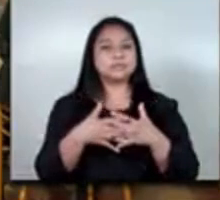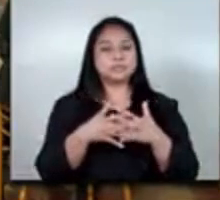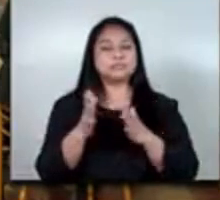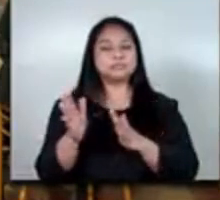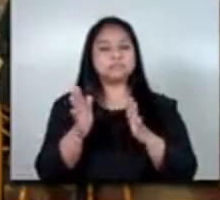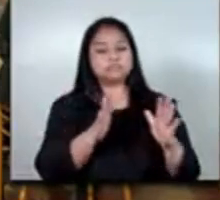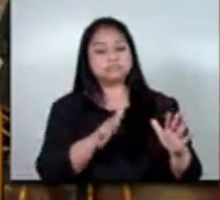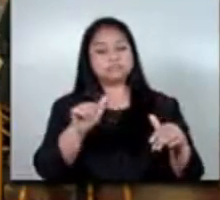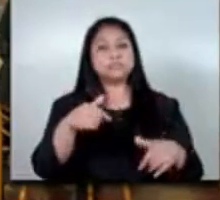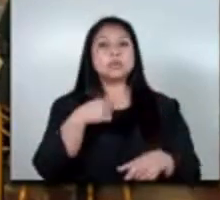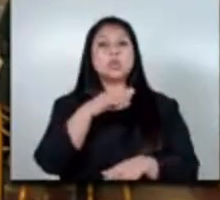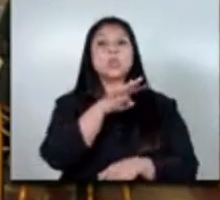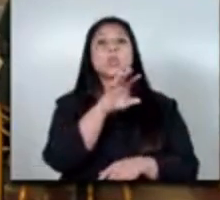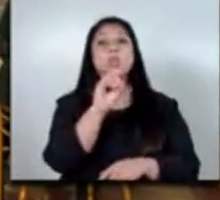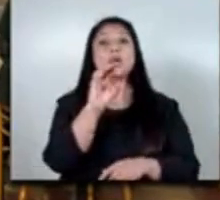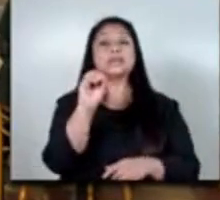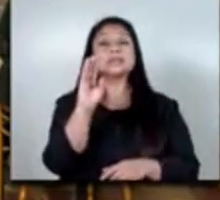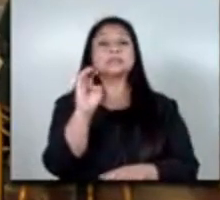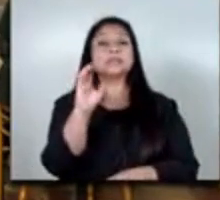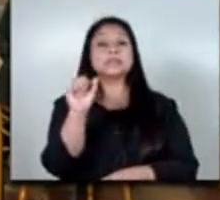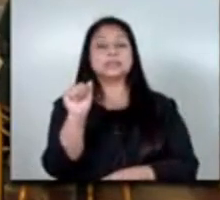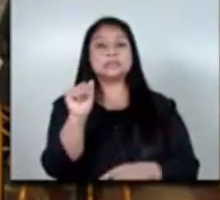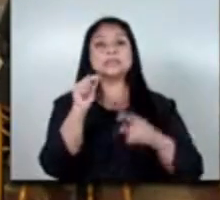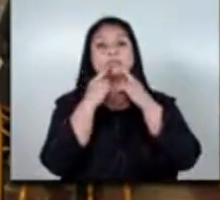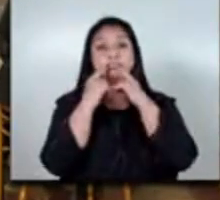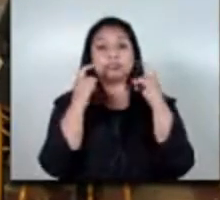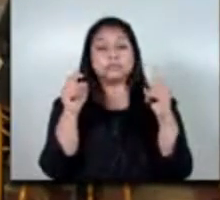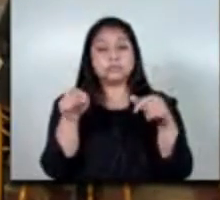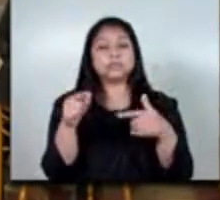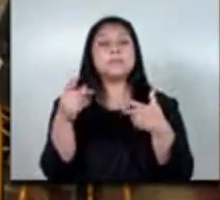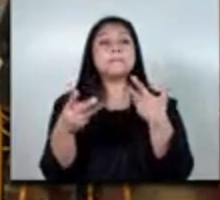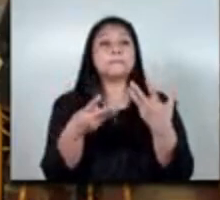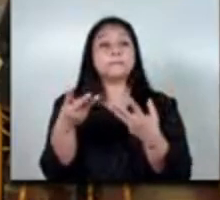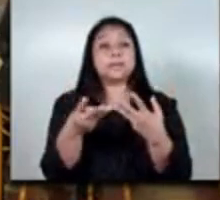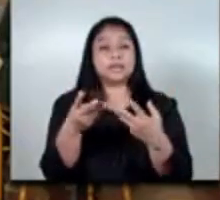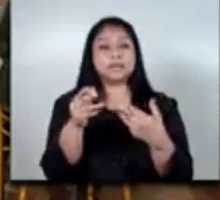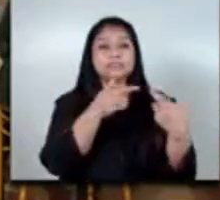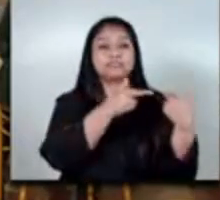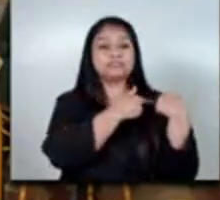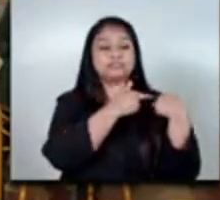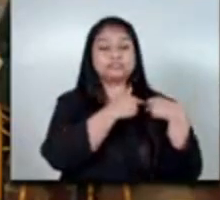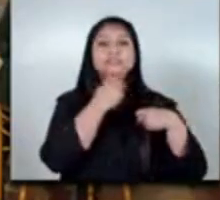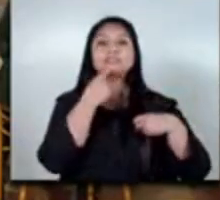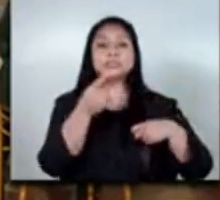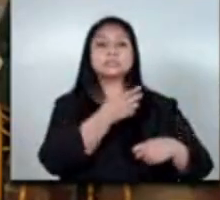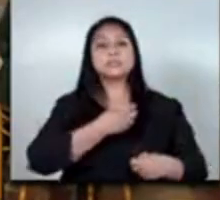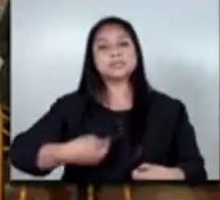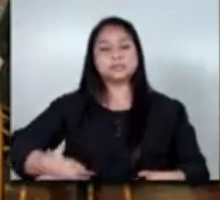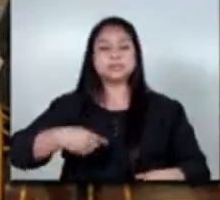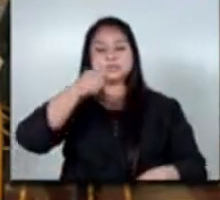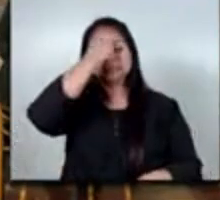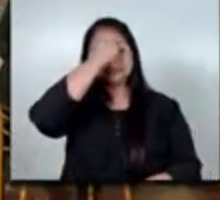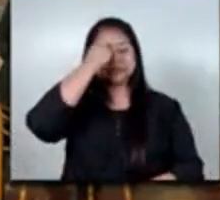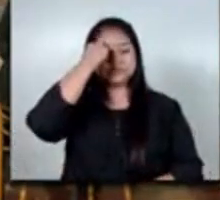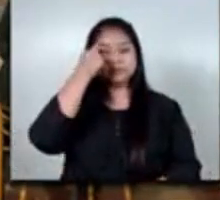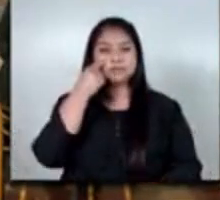lanzamiento de 400 becas mercantes a cargo del señor presidente de la república doctor alejandro